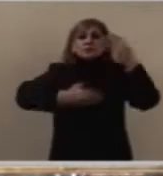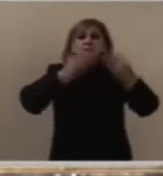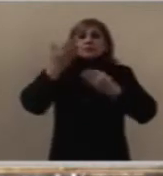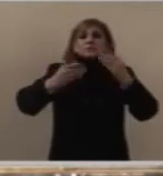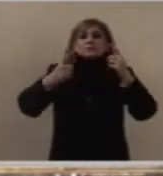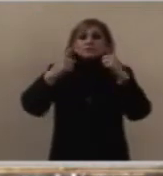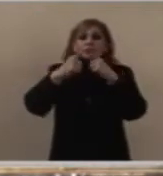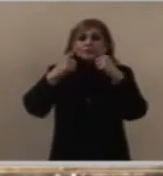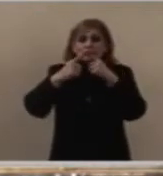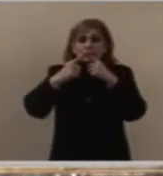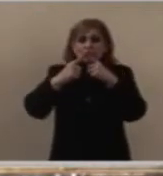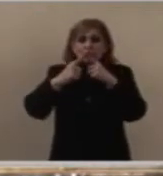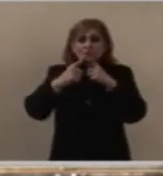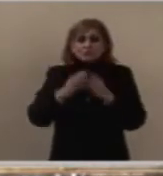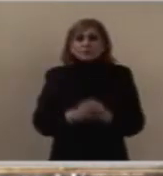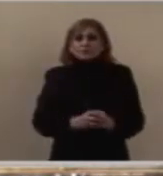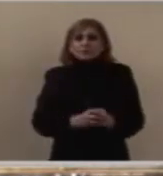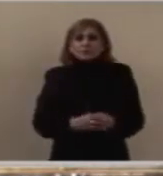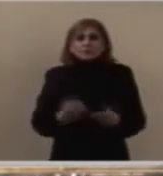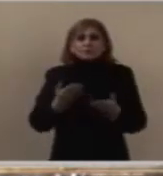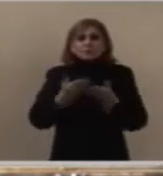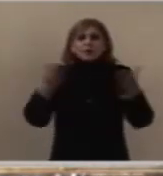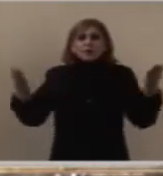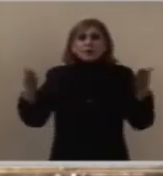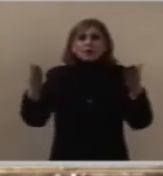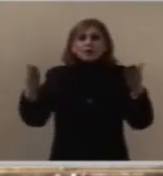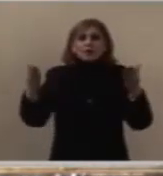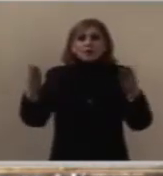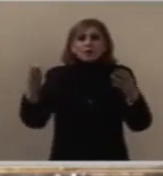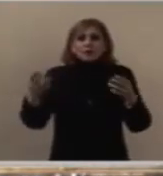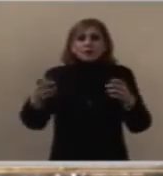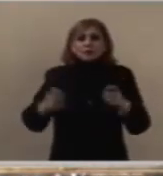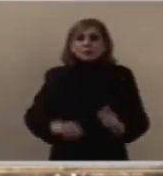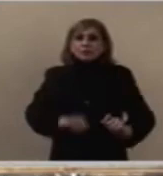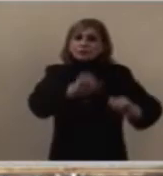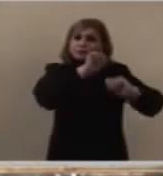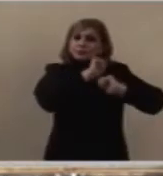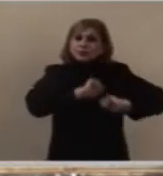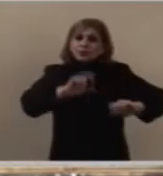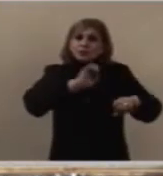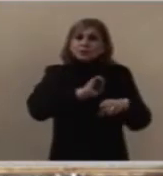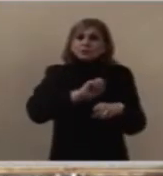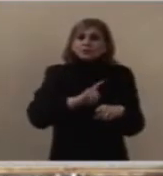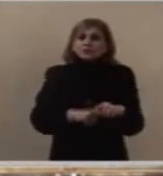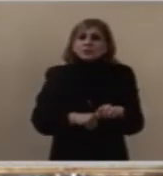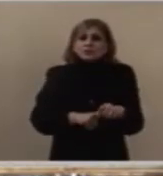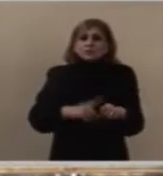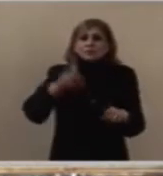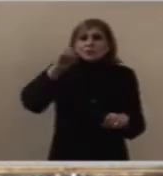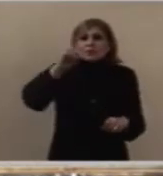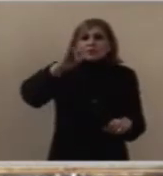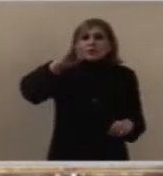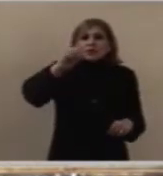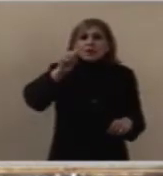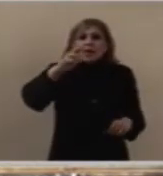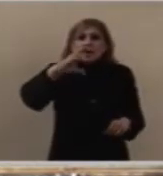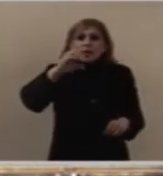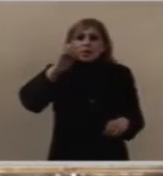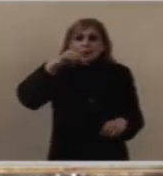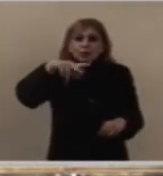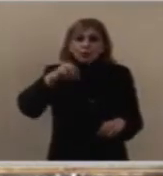Ordené un diácono, que hoy leyó el Santo Evangelio. Ordené